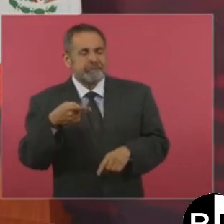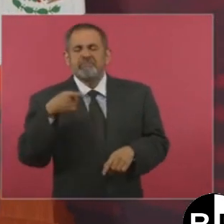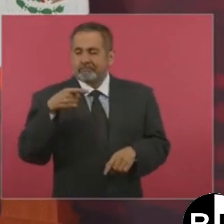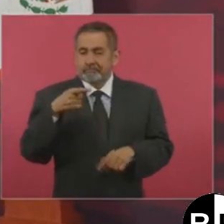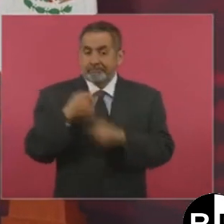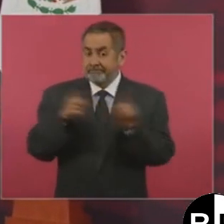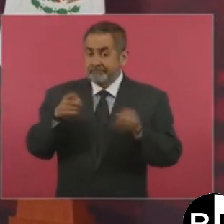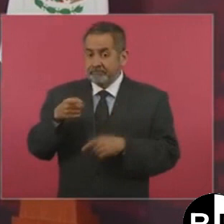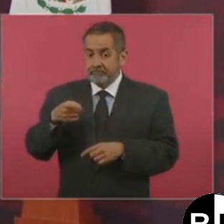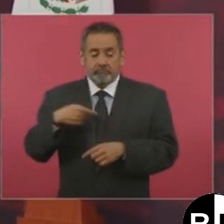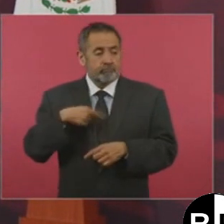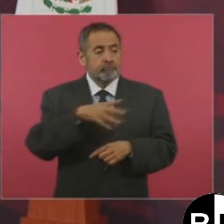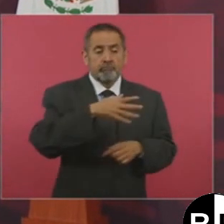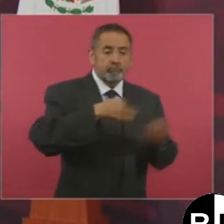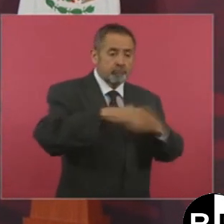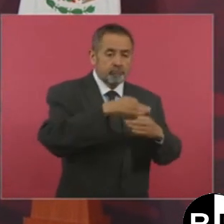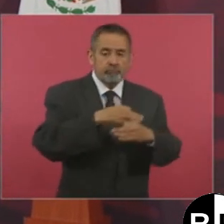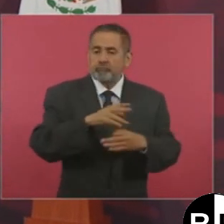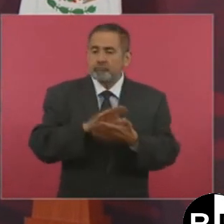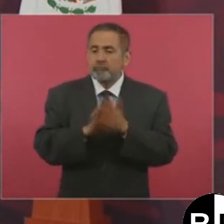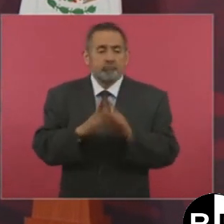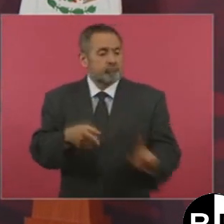interpreta.